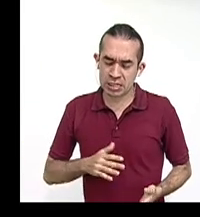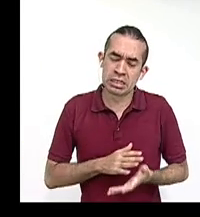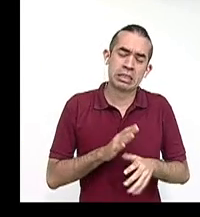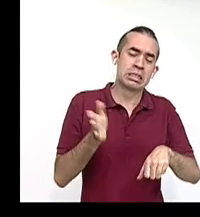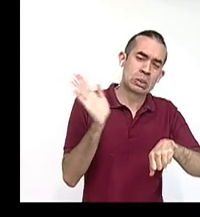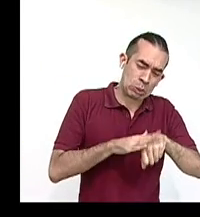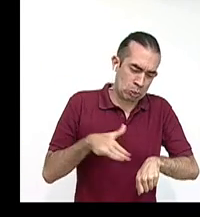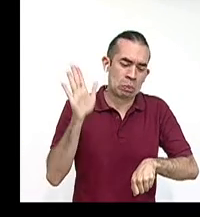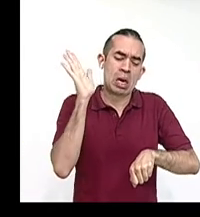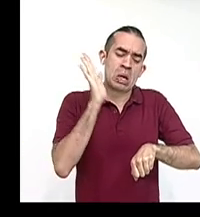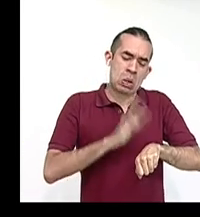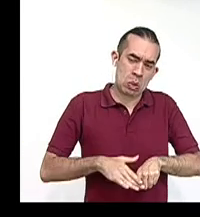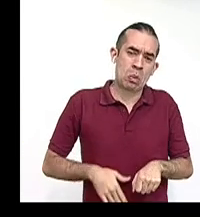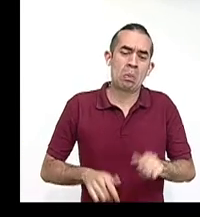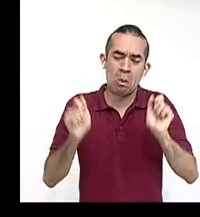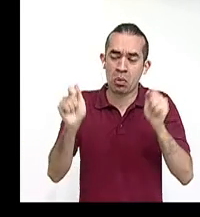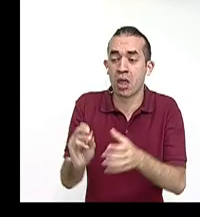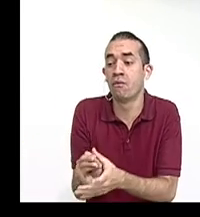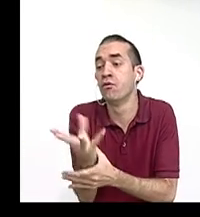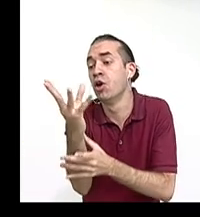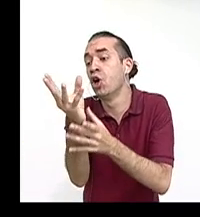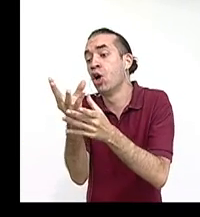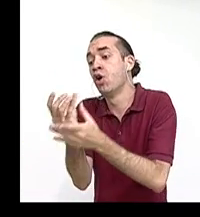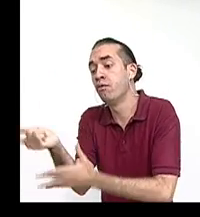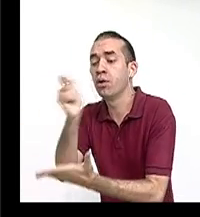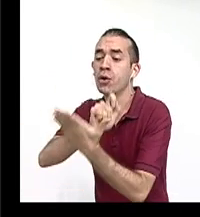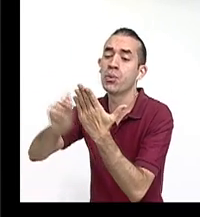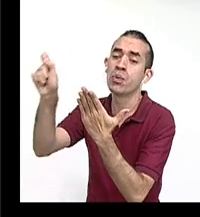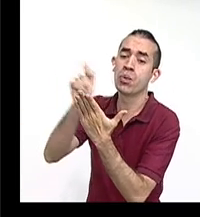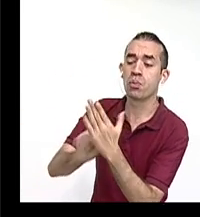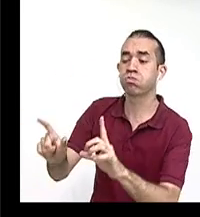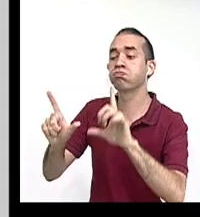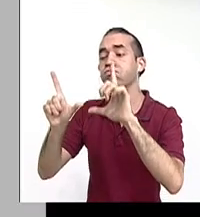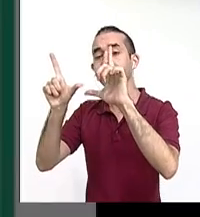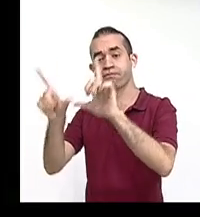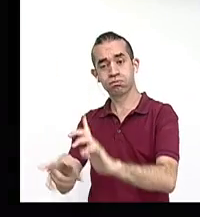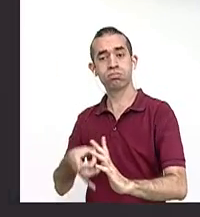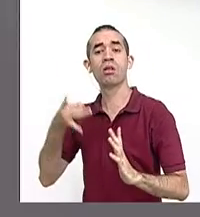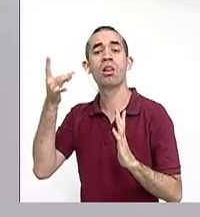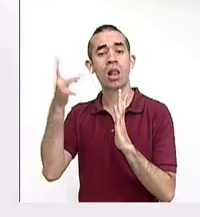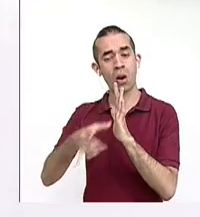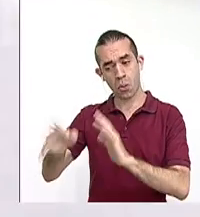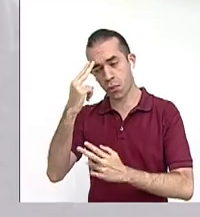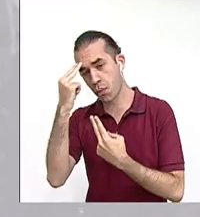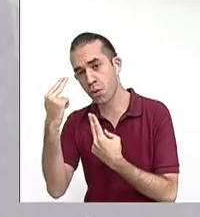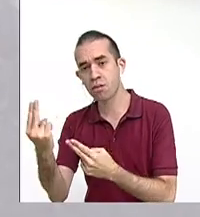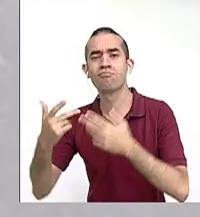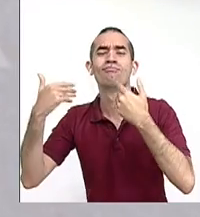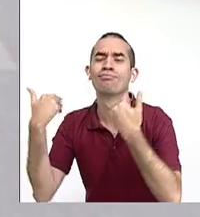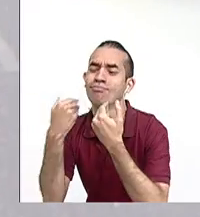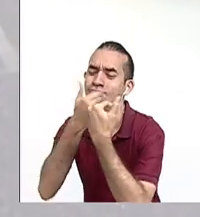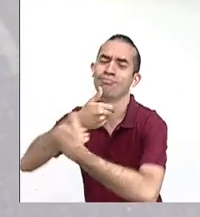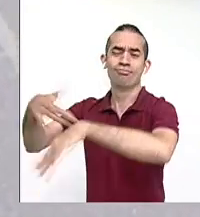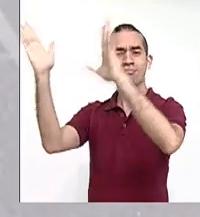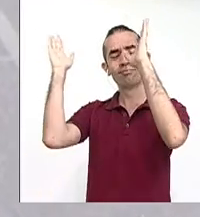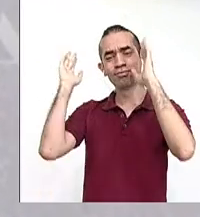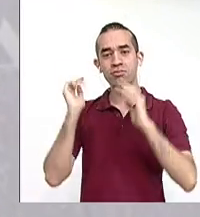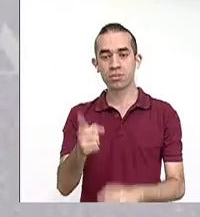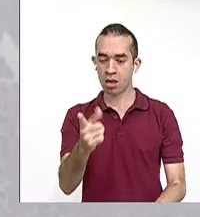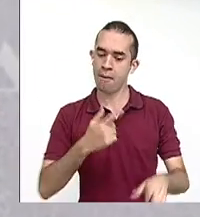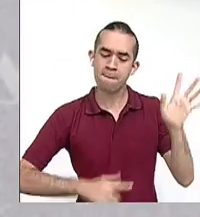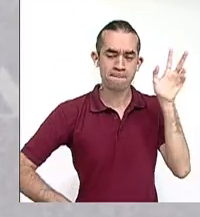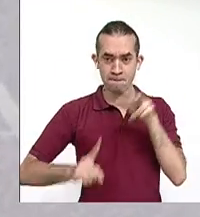con flores, papel y metal. Cuando emprendiste tu ruta, no